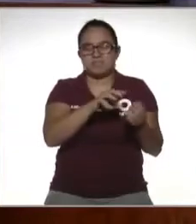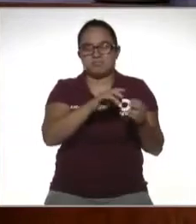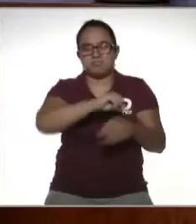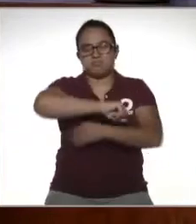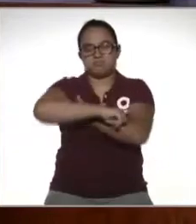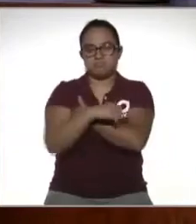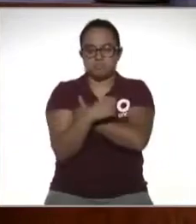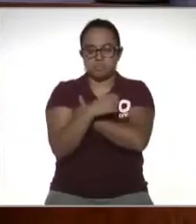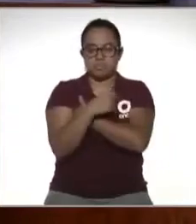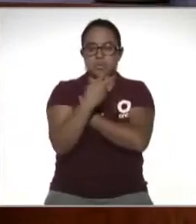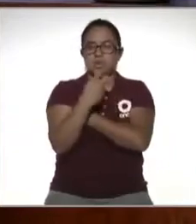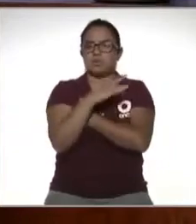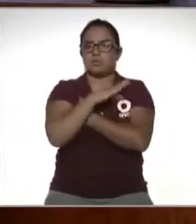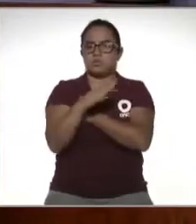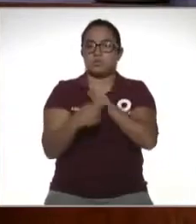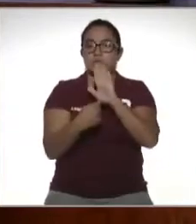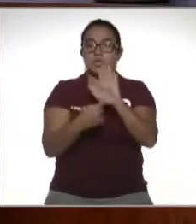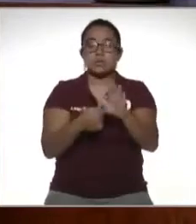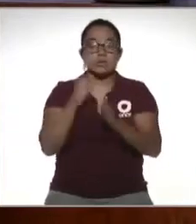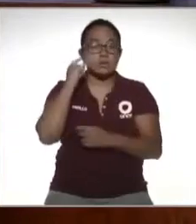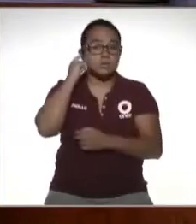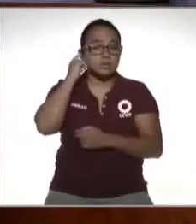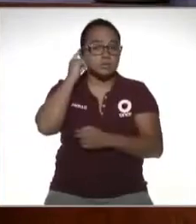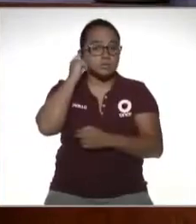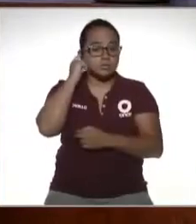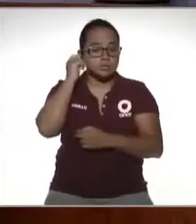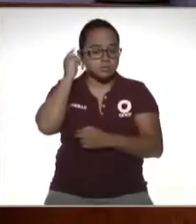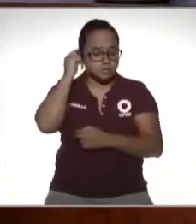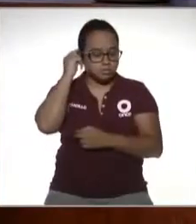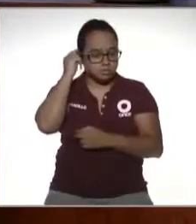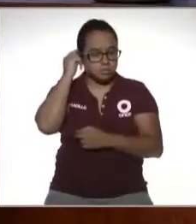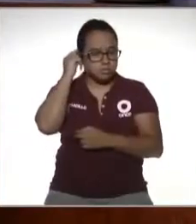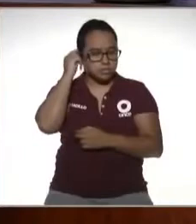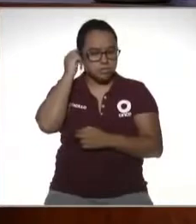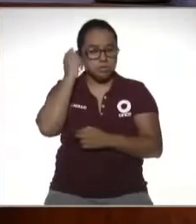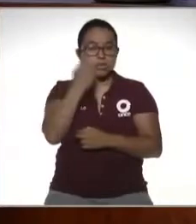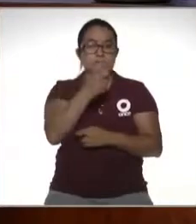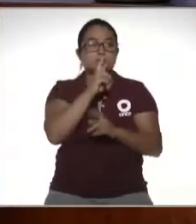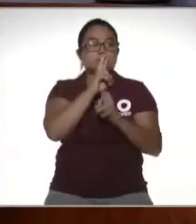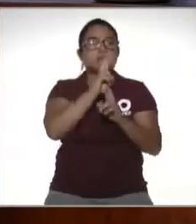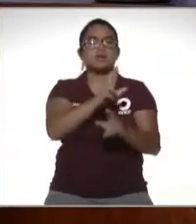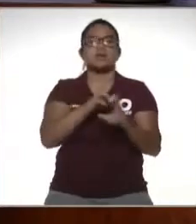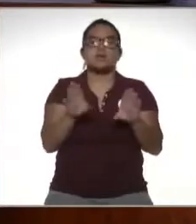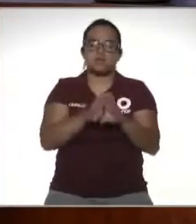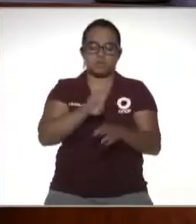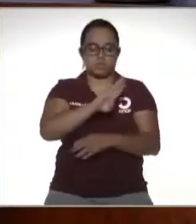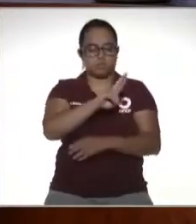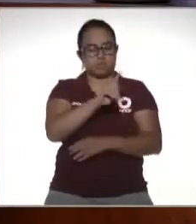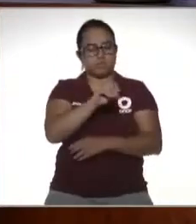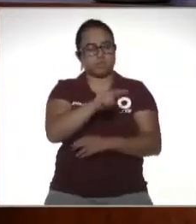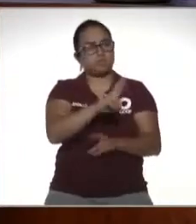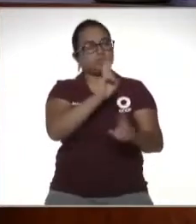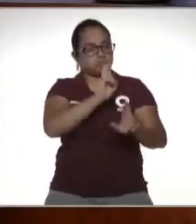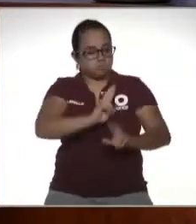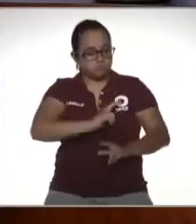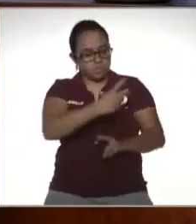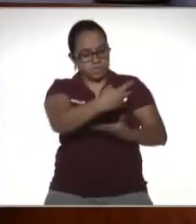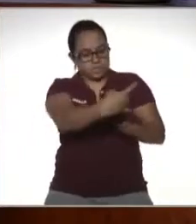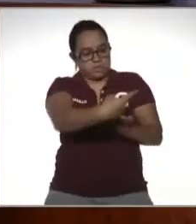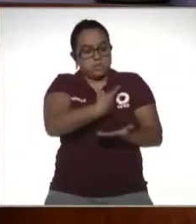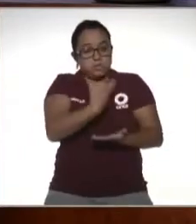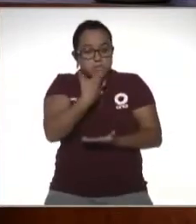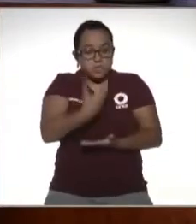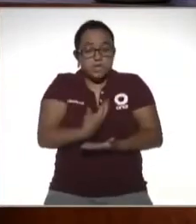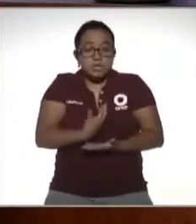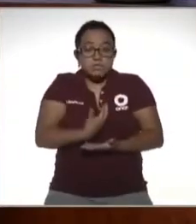presentarlo por ahí y la respuesta por ejemplo a ese recurso también nos va a llegar por ese buzón nos la van a notificar en ese buzón